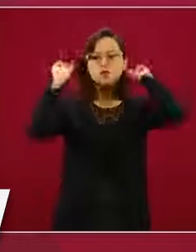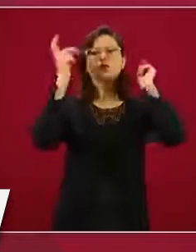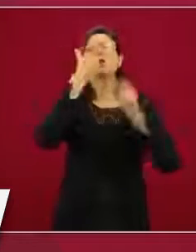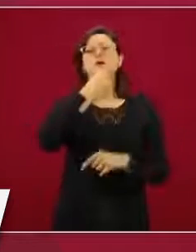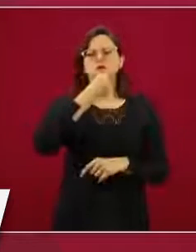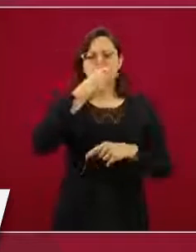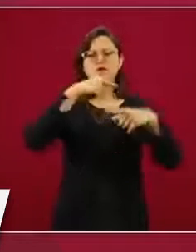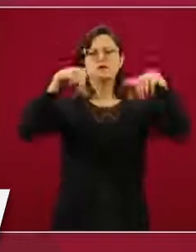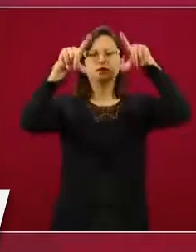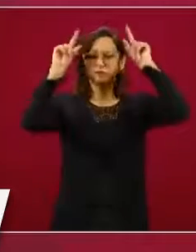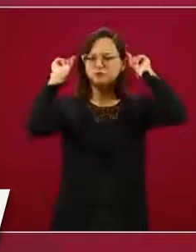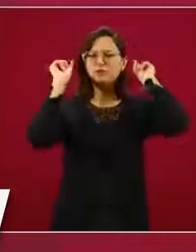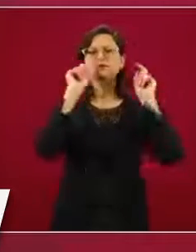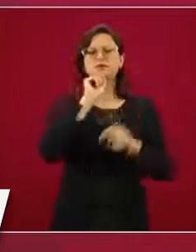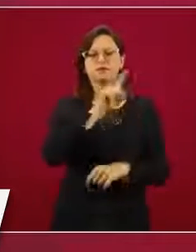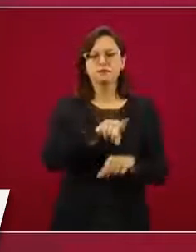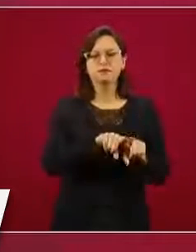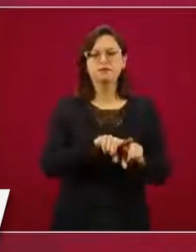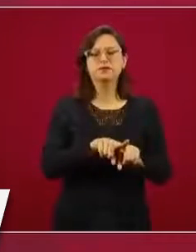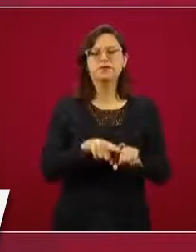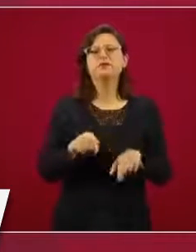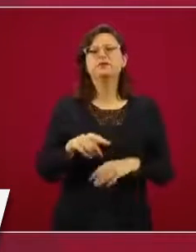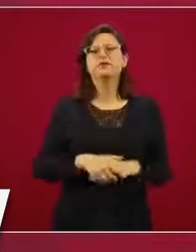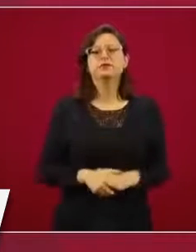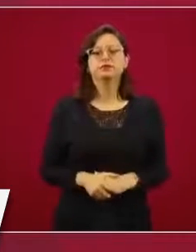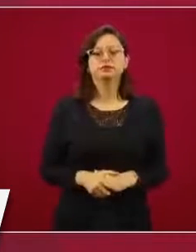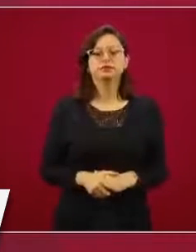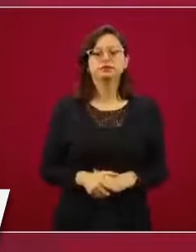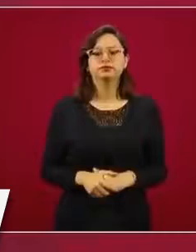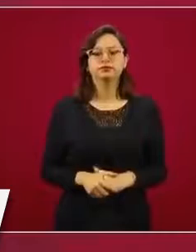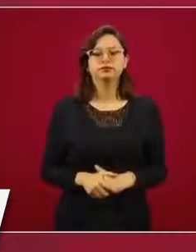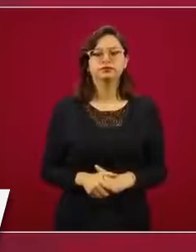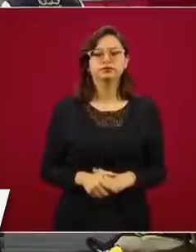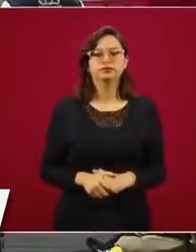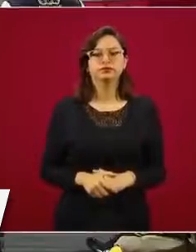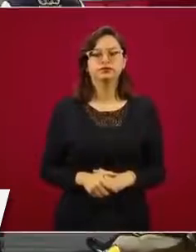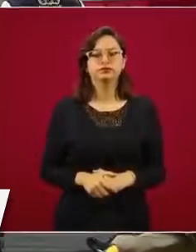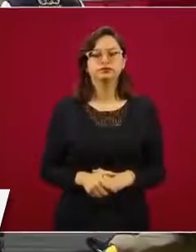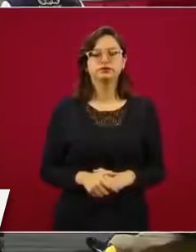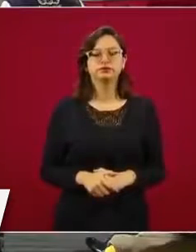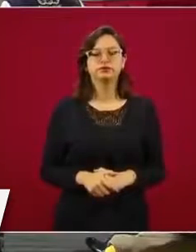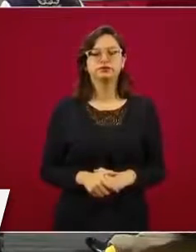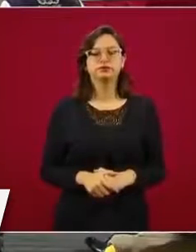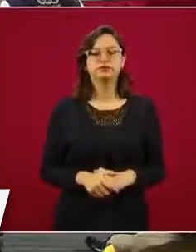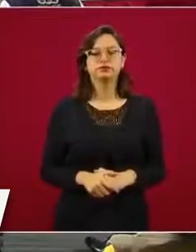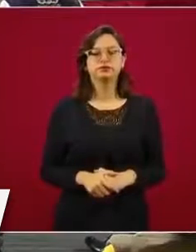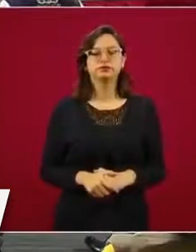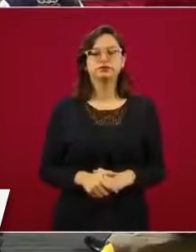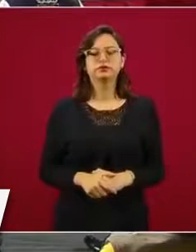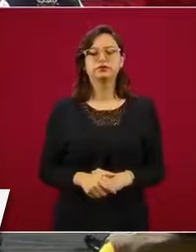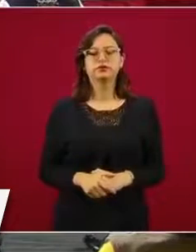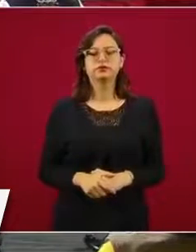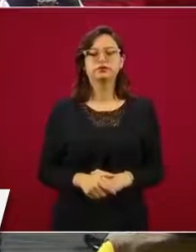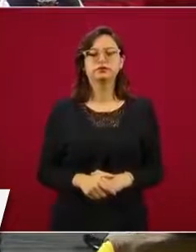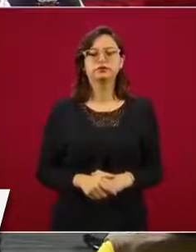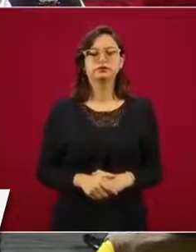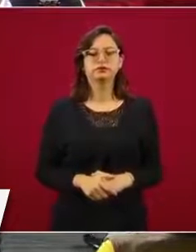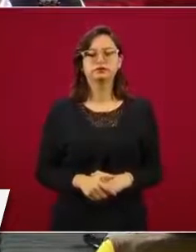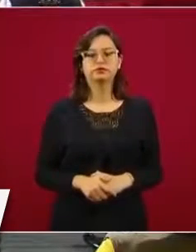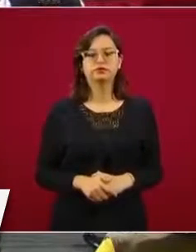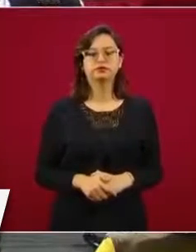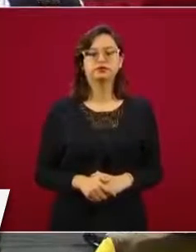enfermeros de México. Este día también vamos a